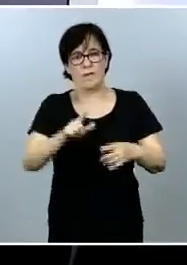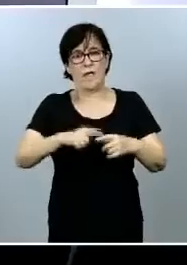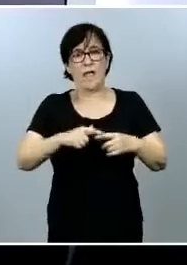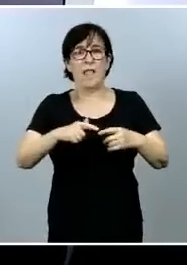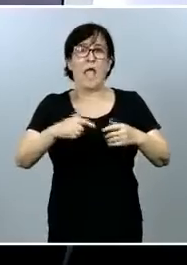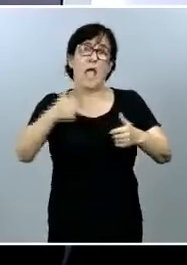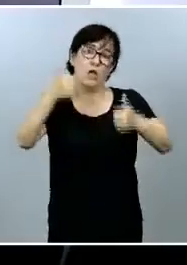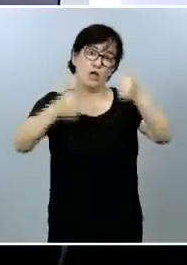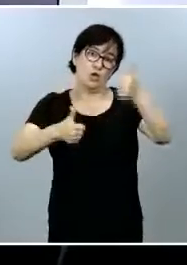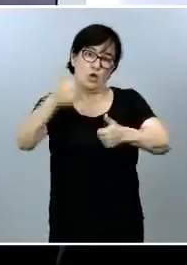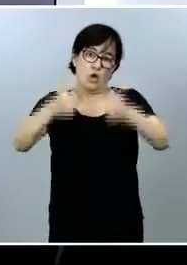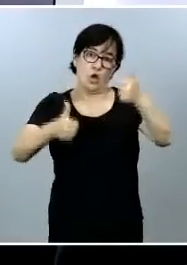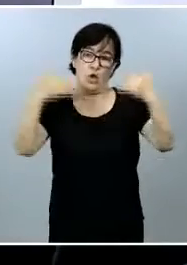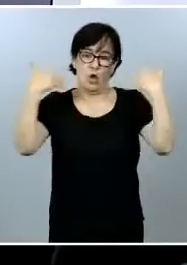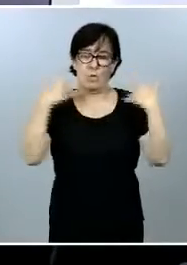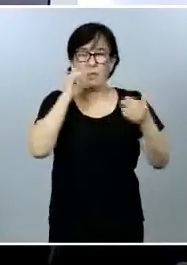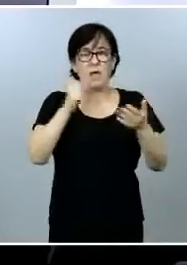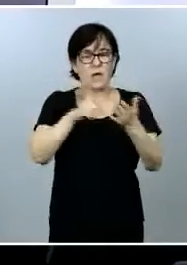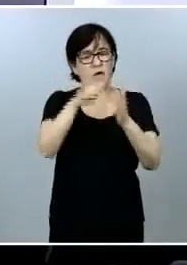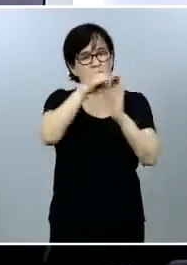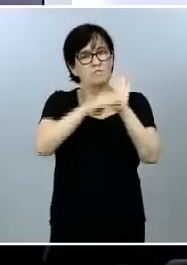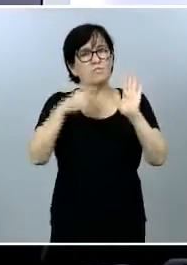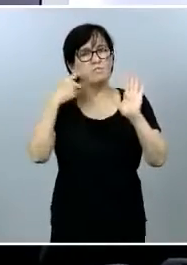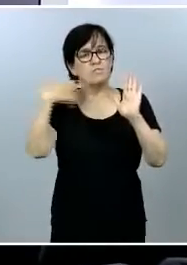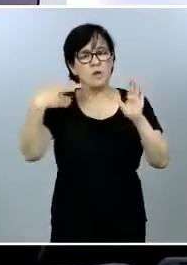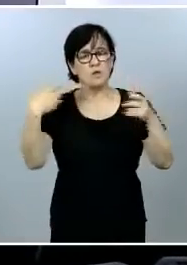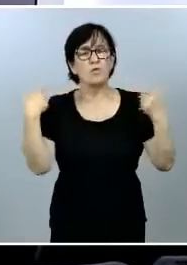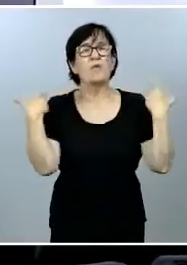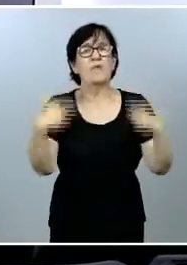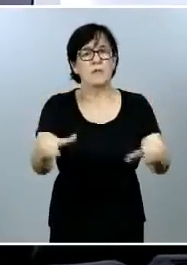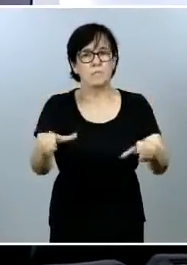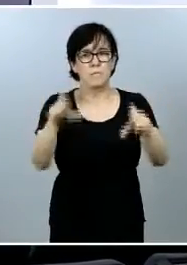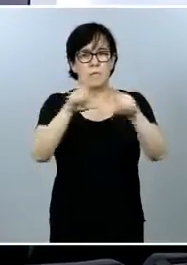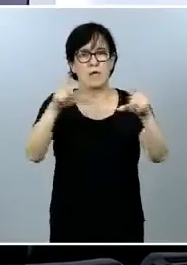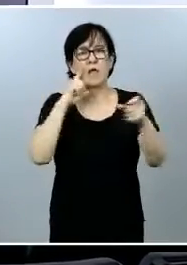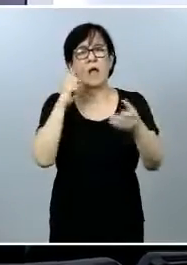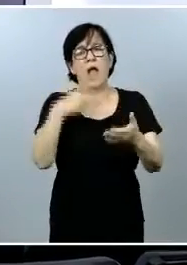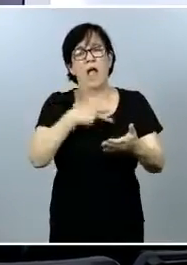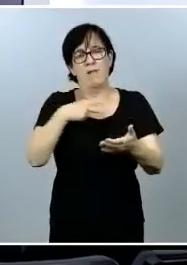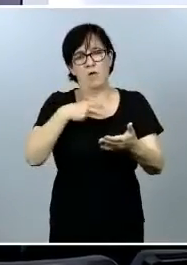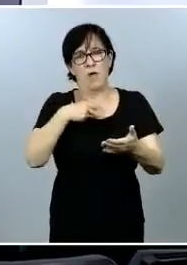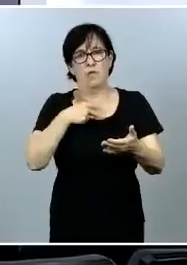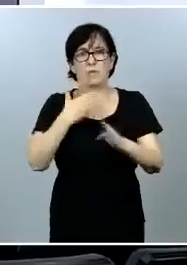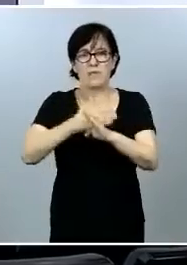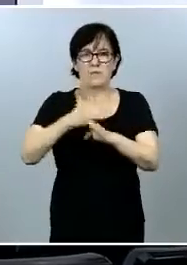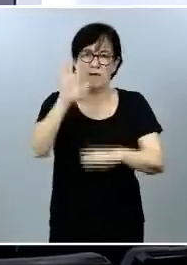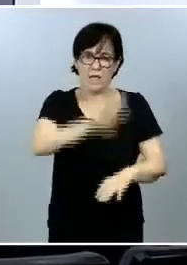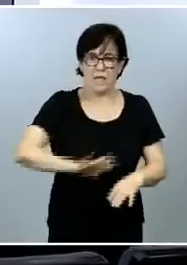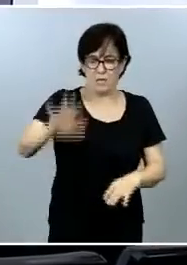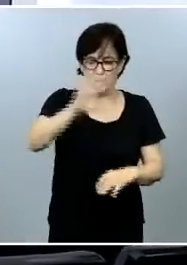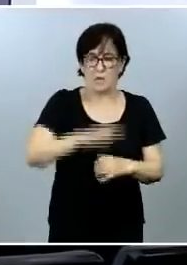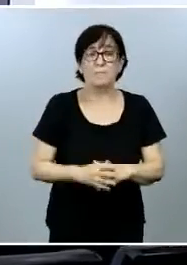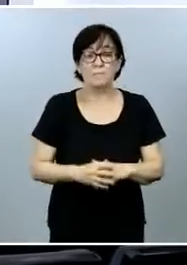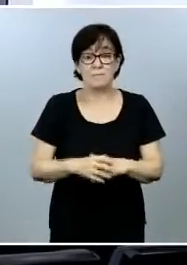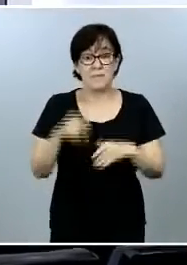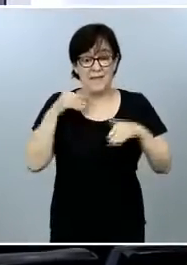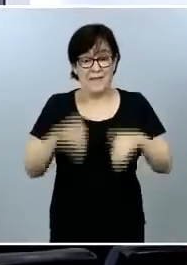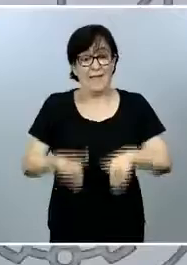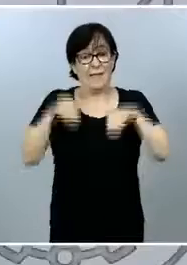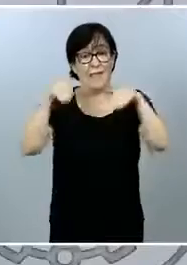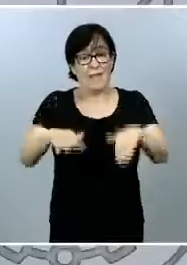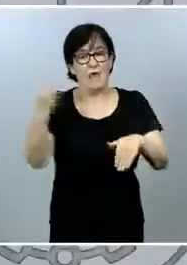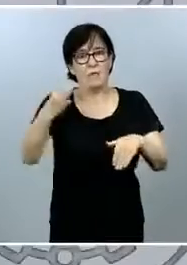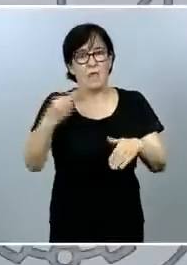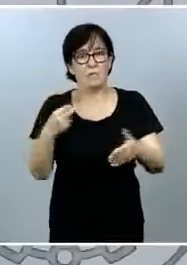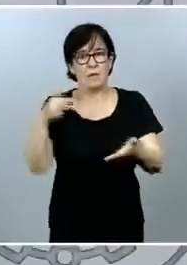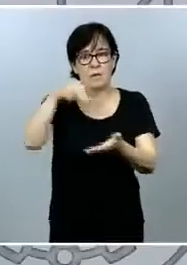en un reputado despacho de abogados a nivel nacional. Como saben, estos candidatos tienen que comparecer